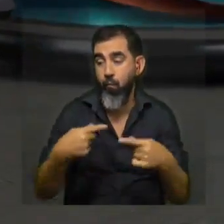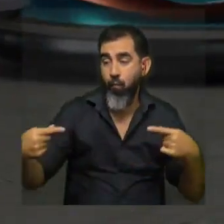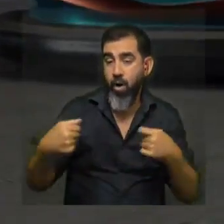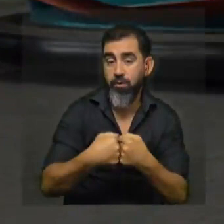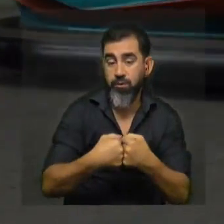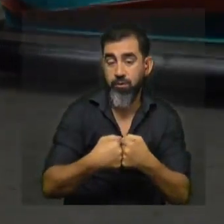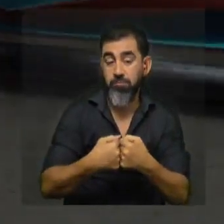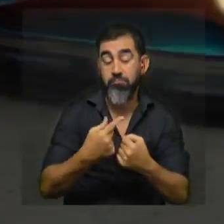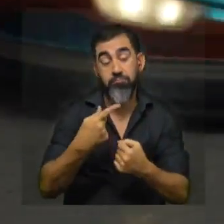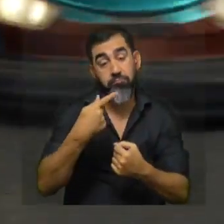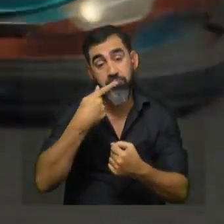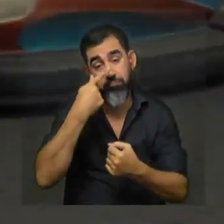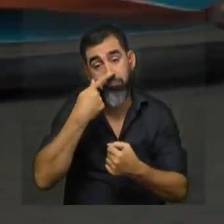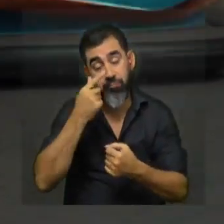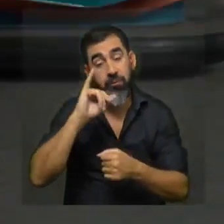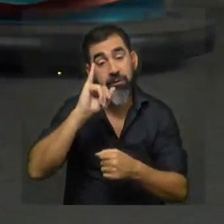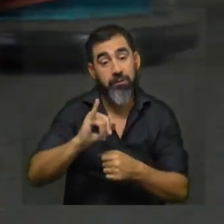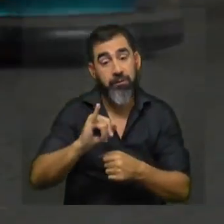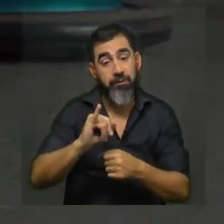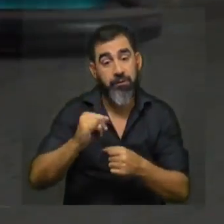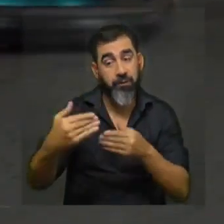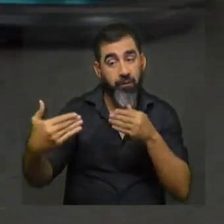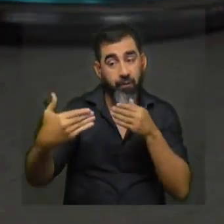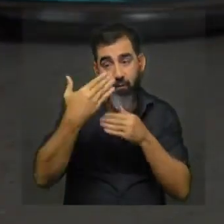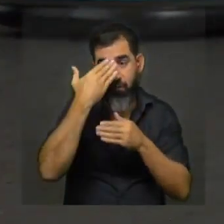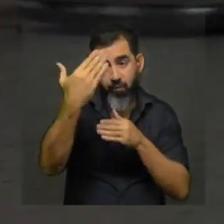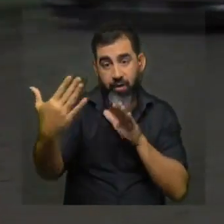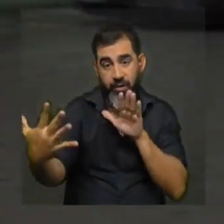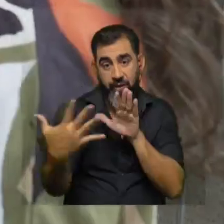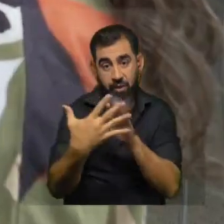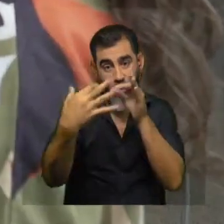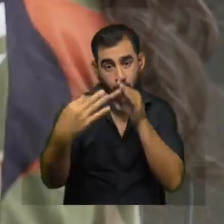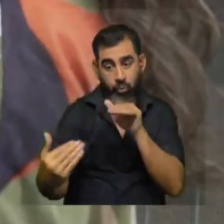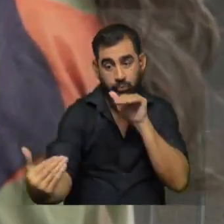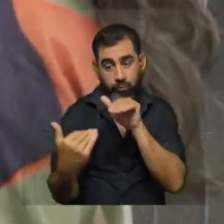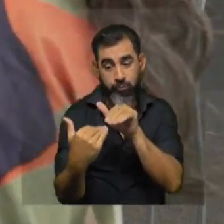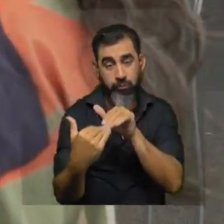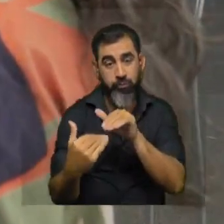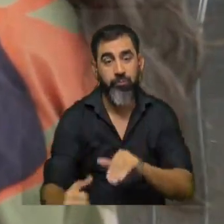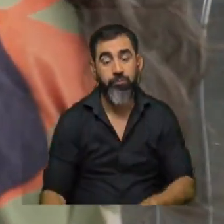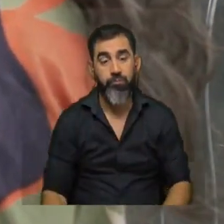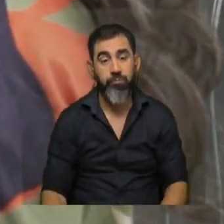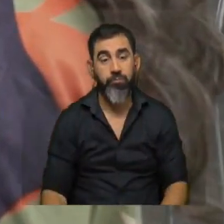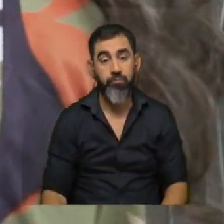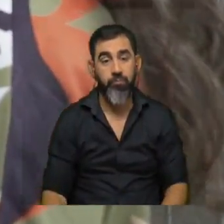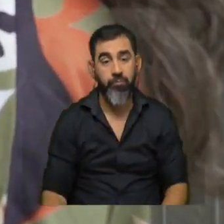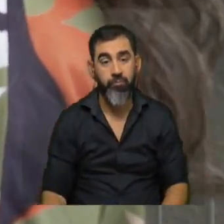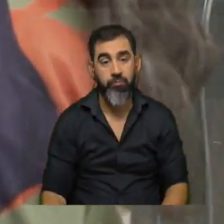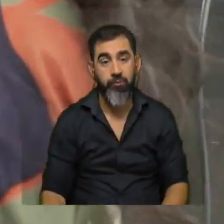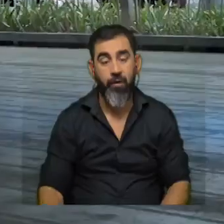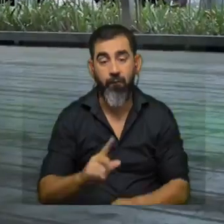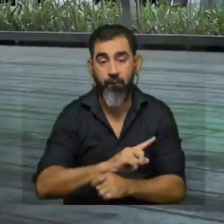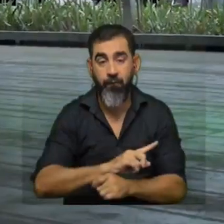choques son muy interesantes sobre todo si se dan centrales es decir los dos coches chocan alineados que es que intercambian sus